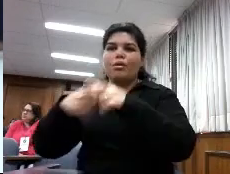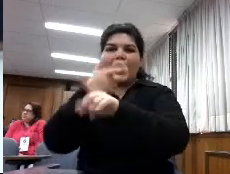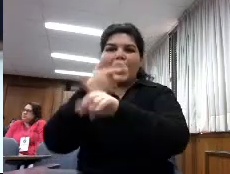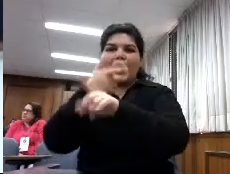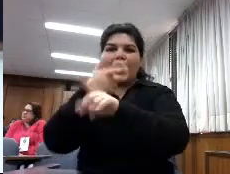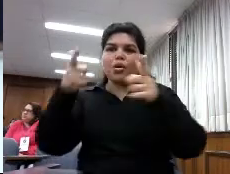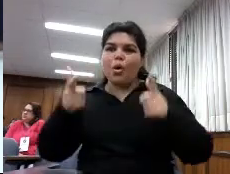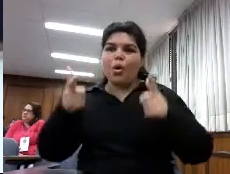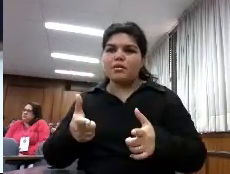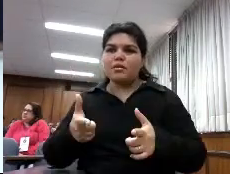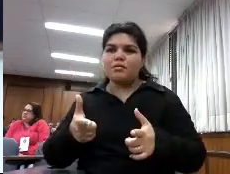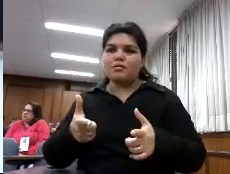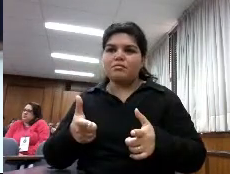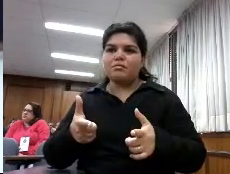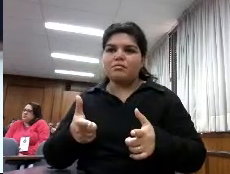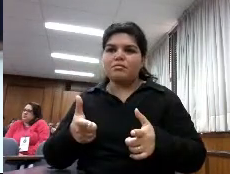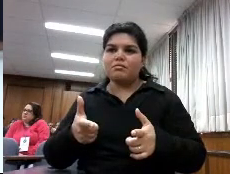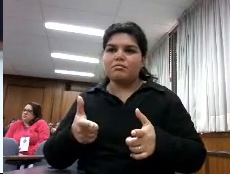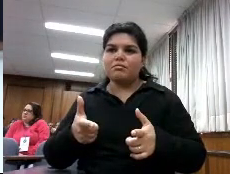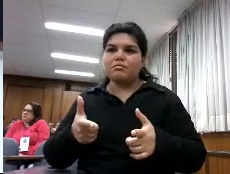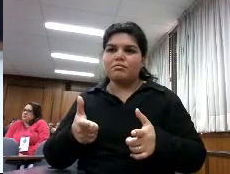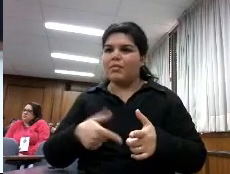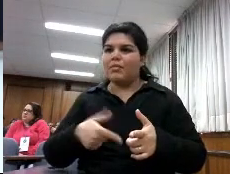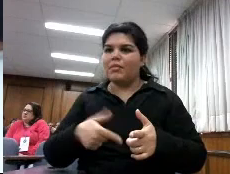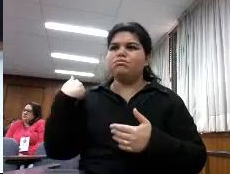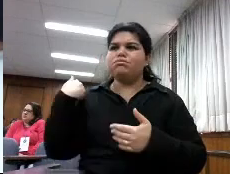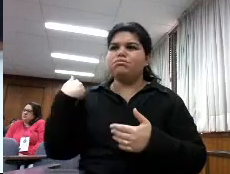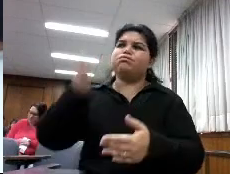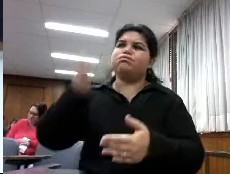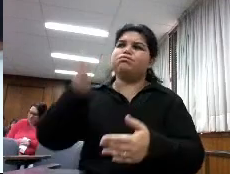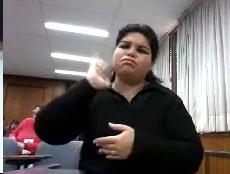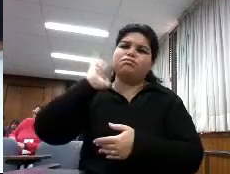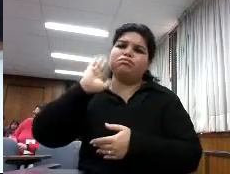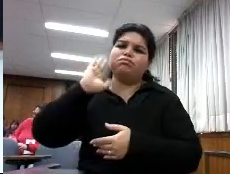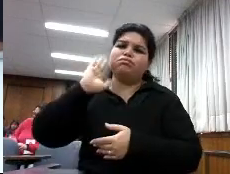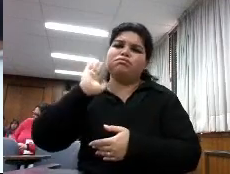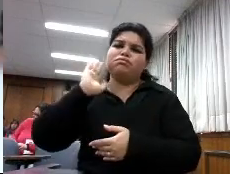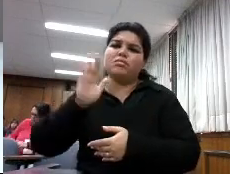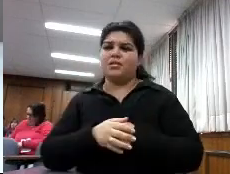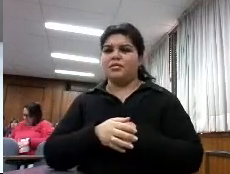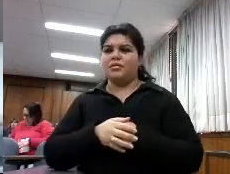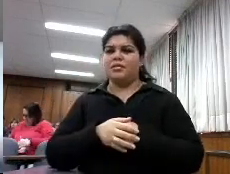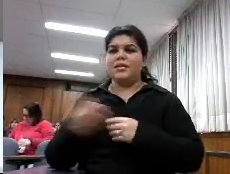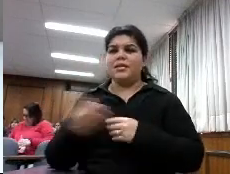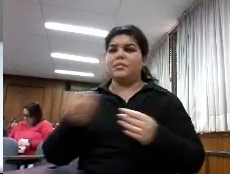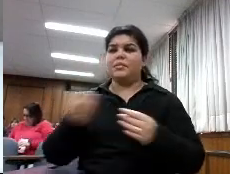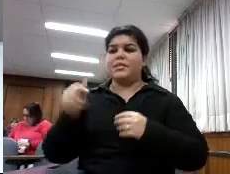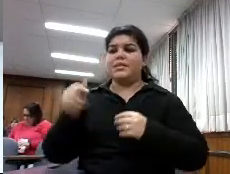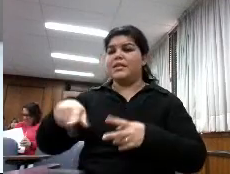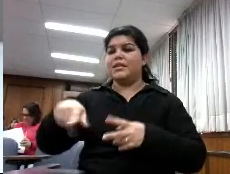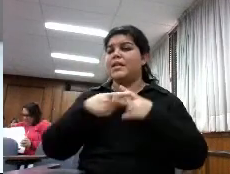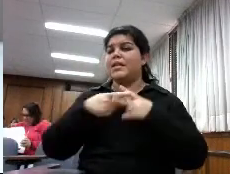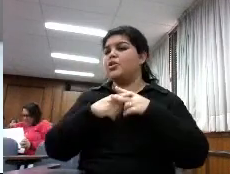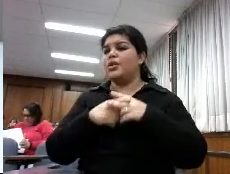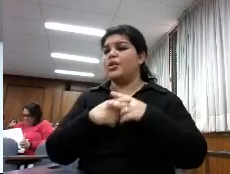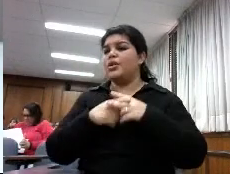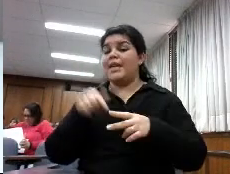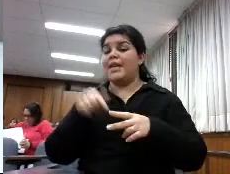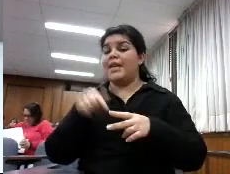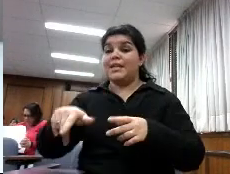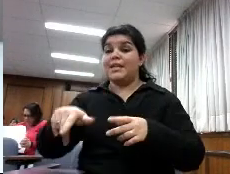durado tanto tiempo y seguirá perdurando lo que pasa a esa gran tecnología que es el libro impreso